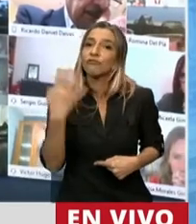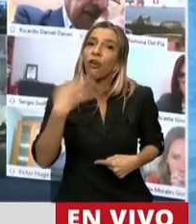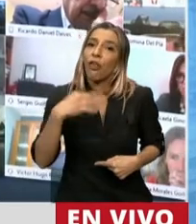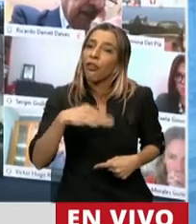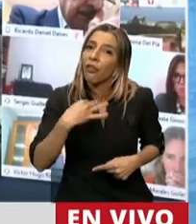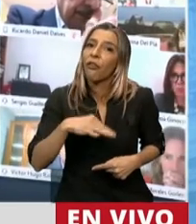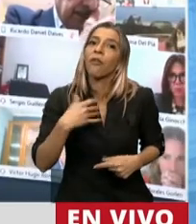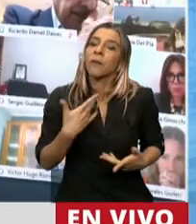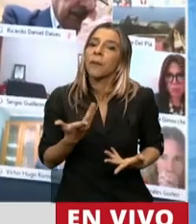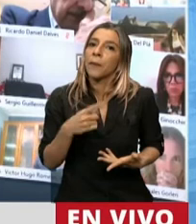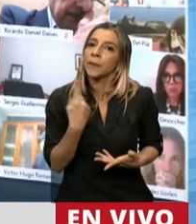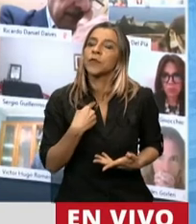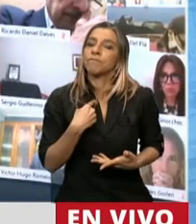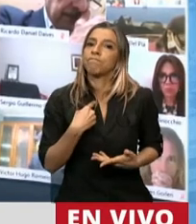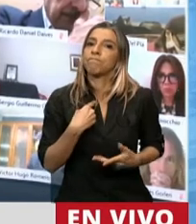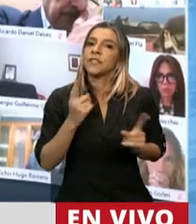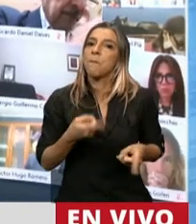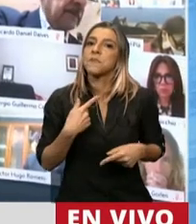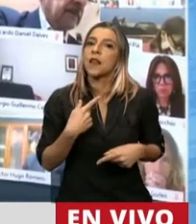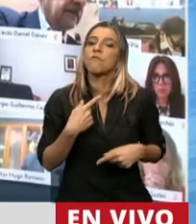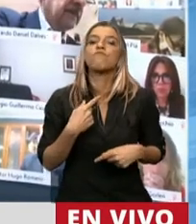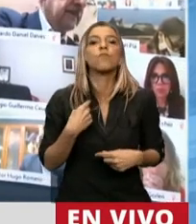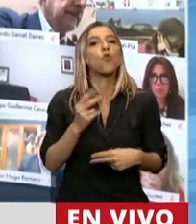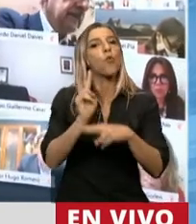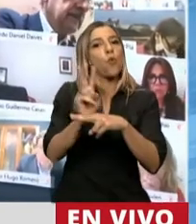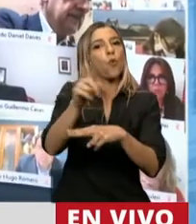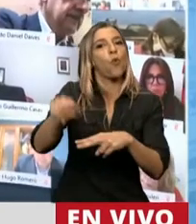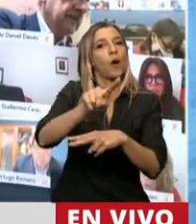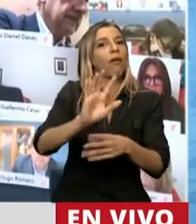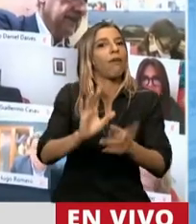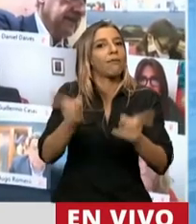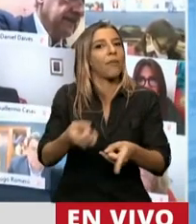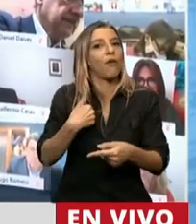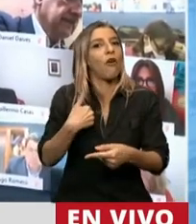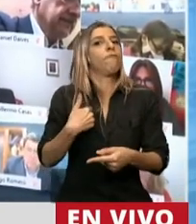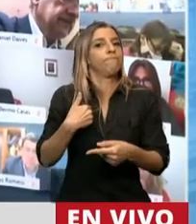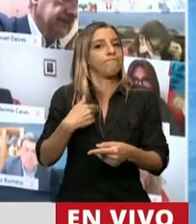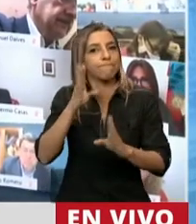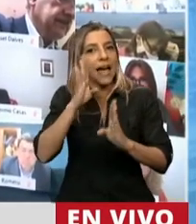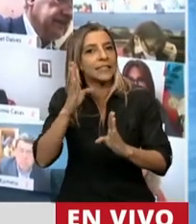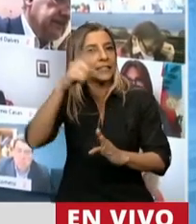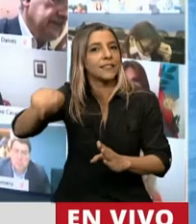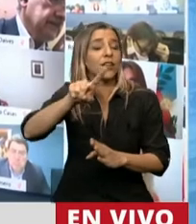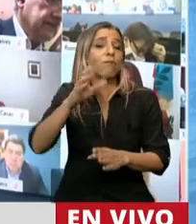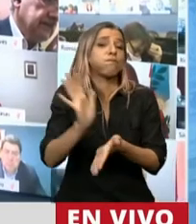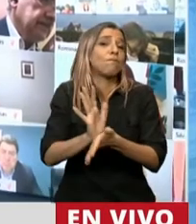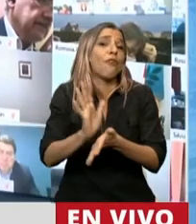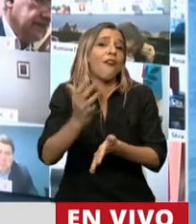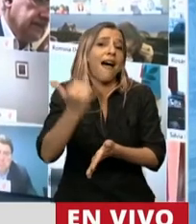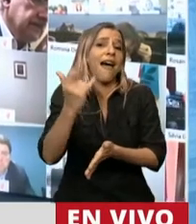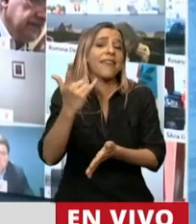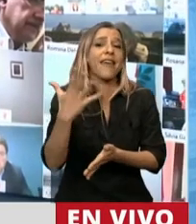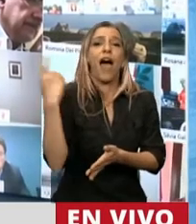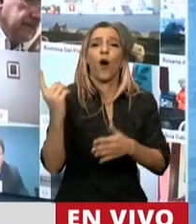esmerarnos en cuidar su autoridad. Creo que estamos en un grave problema en la